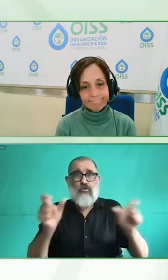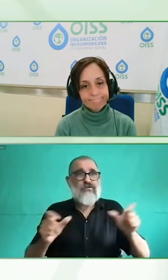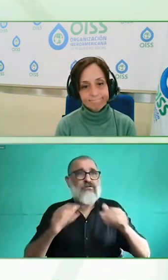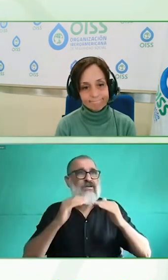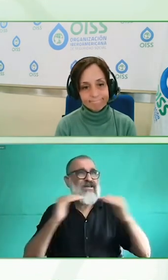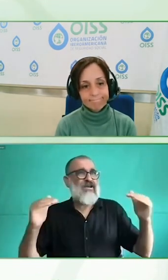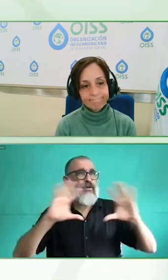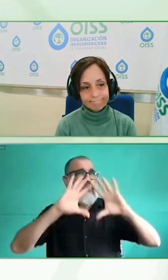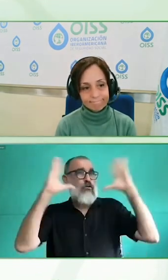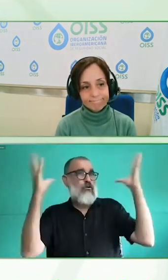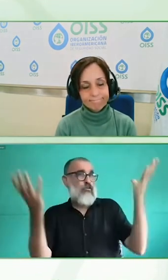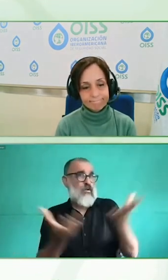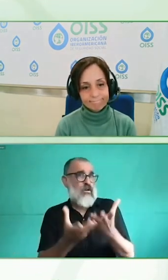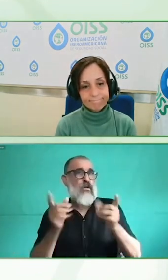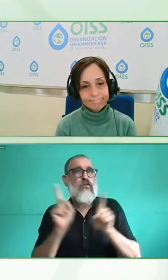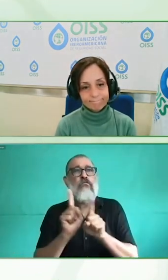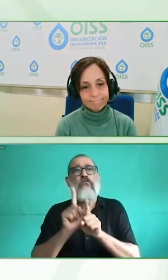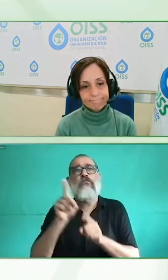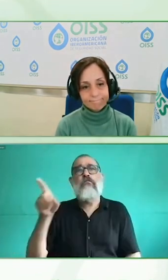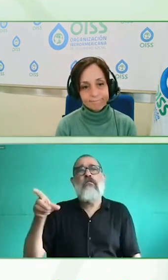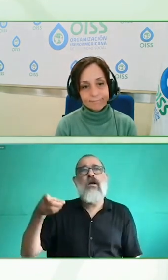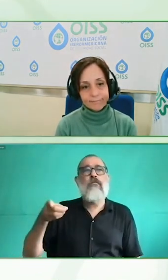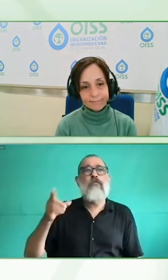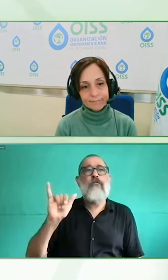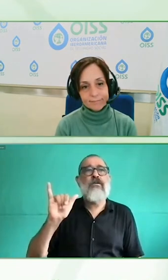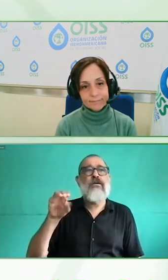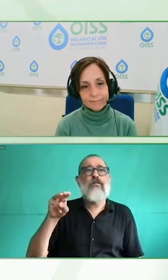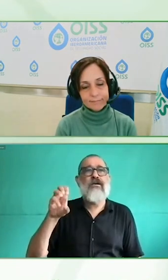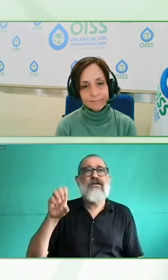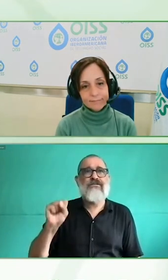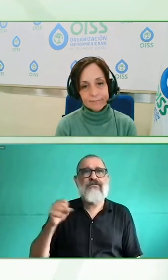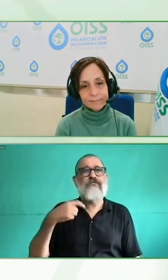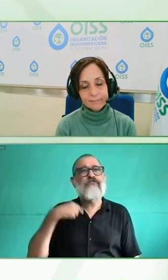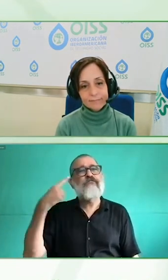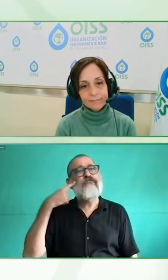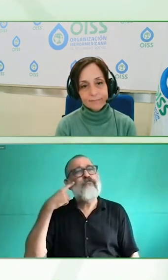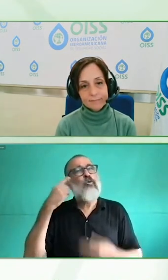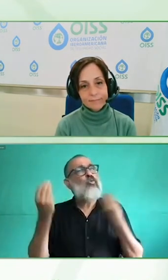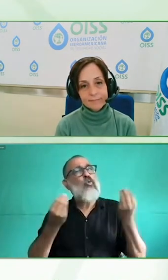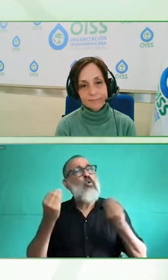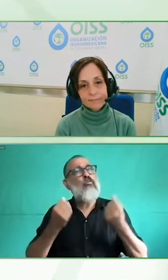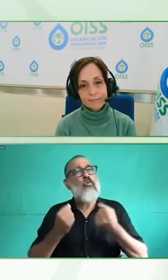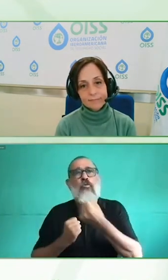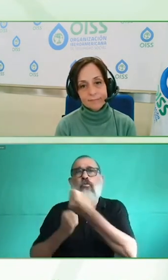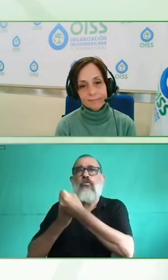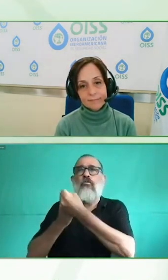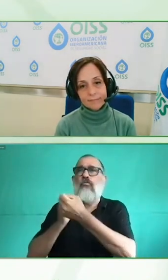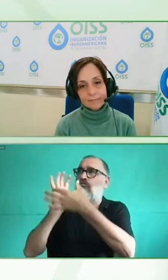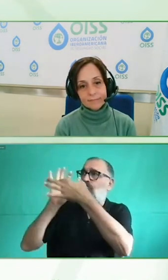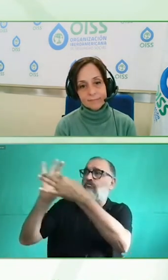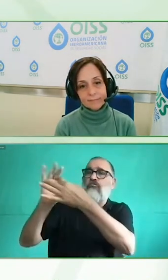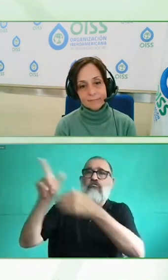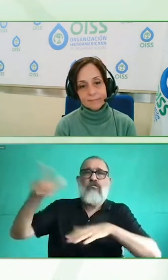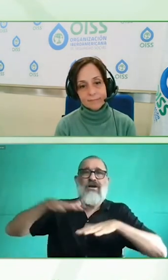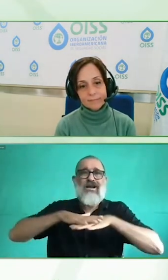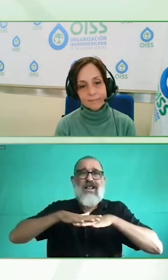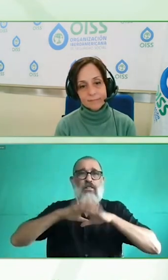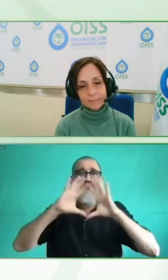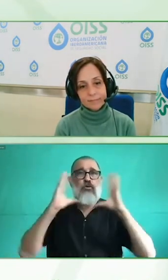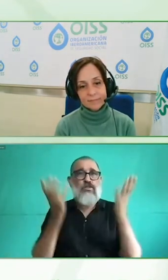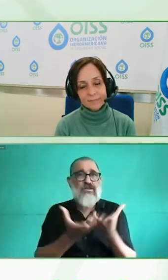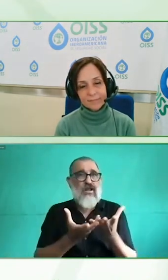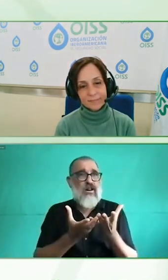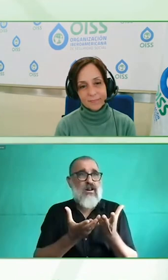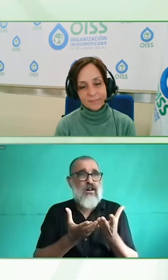trabajar con asociaciones de industrias específicas que tal vez hasta ahora nunca han pensado en la